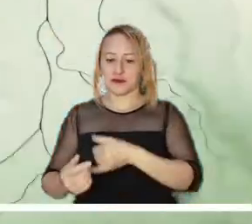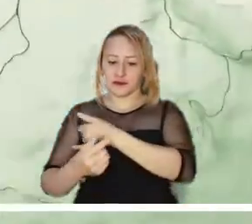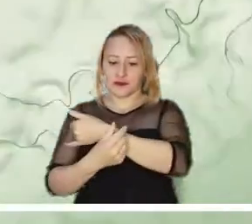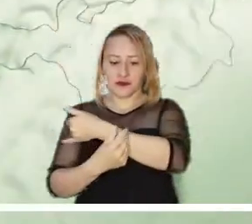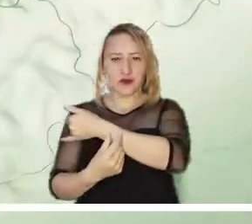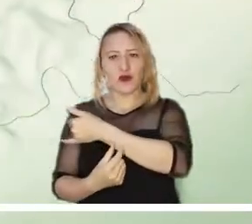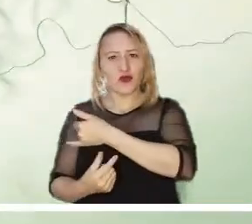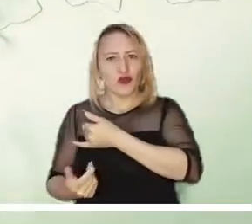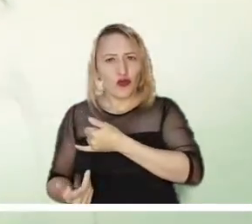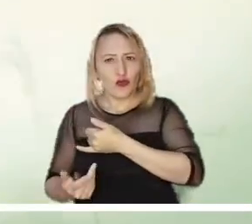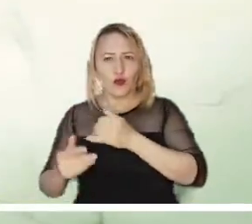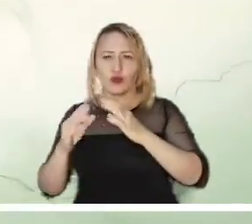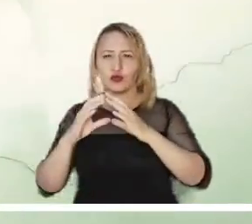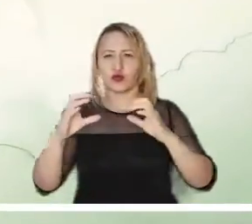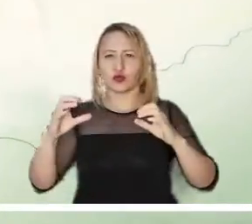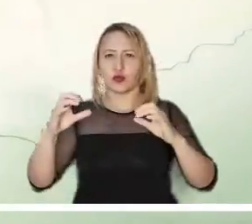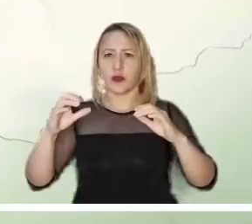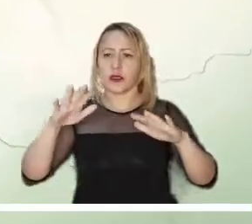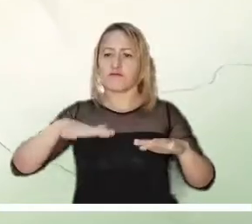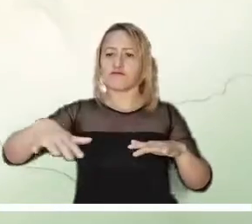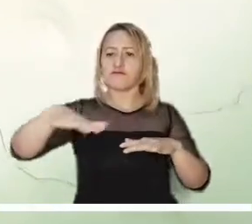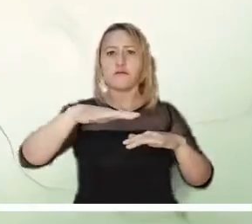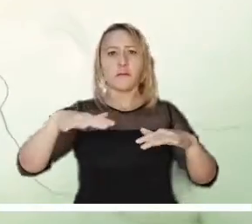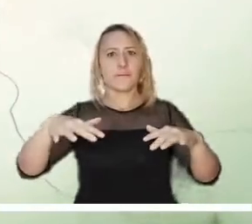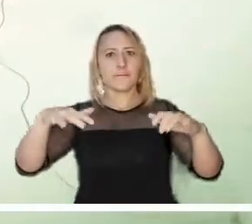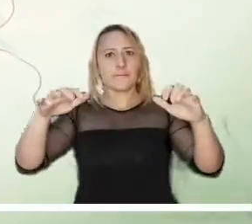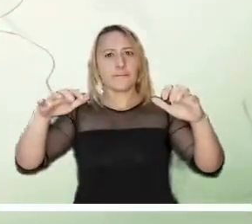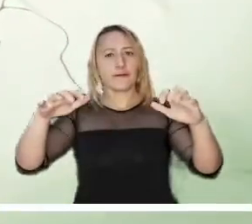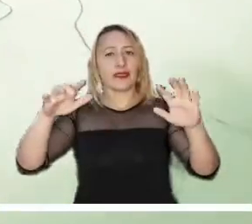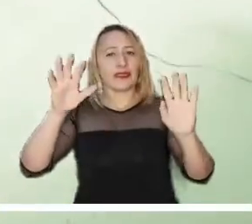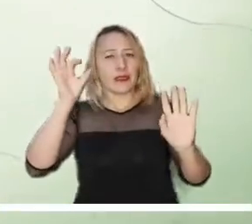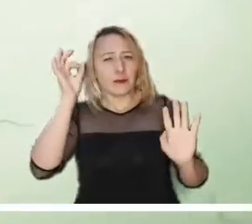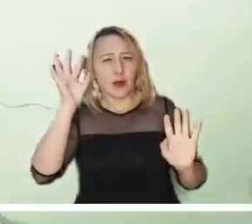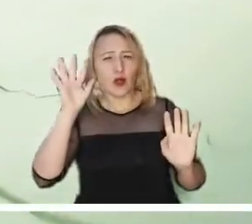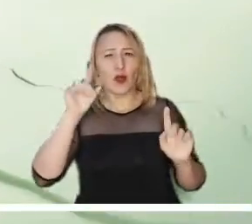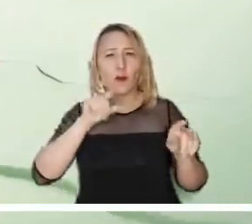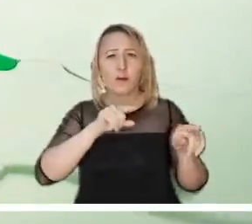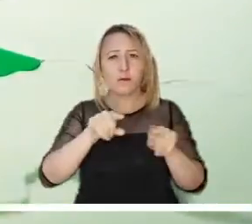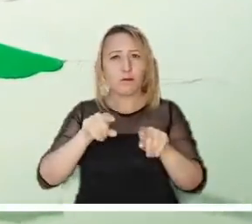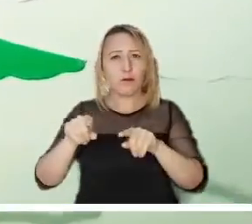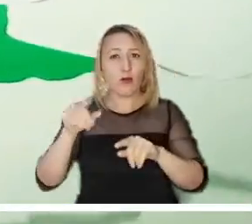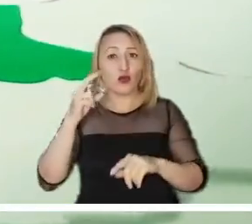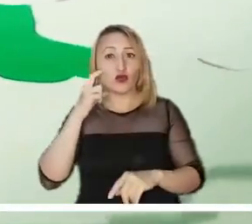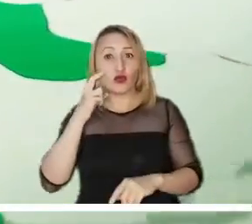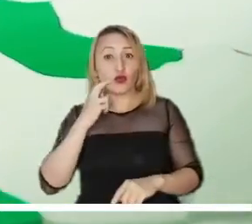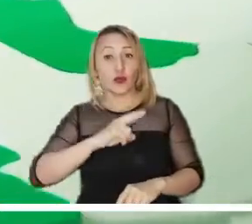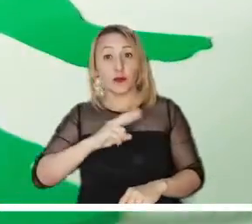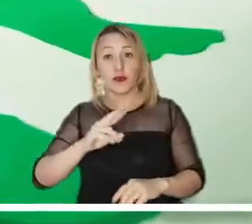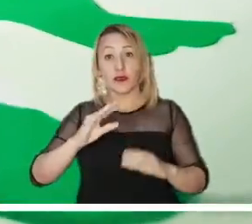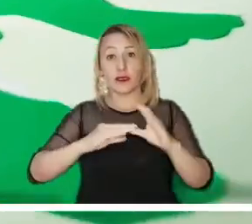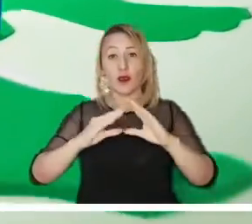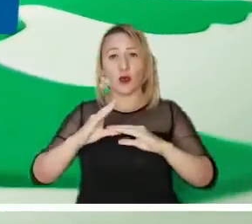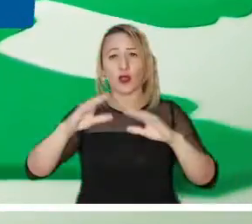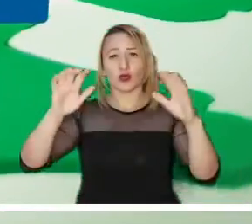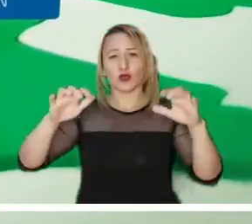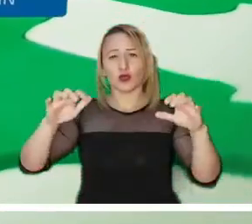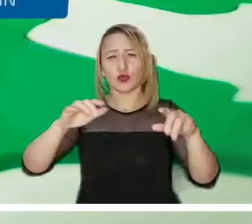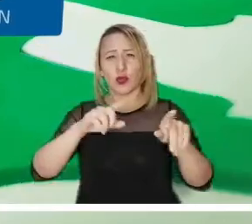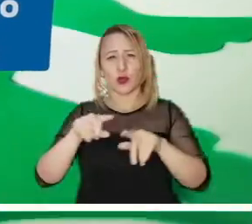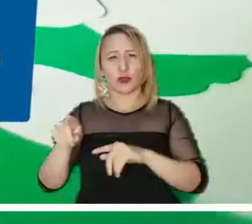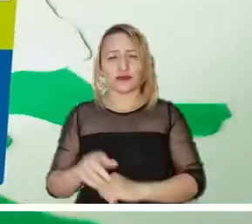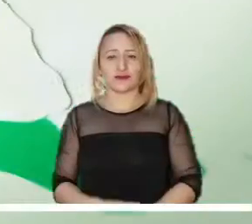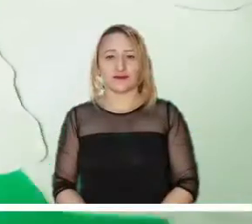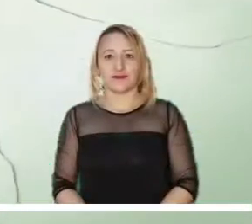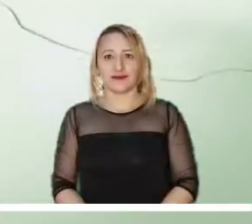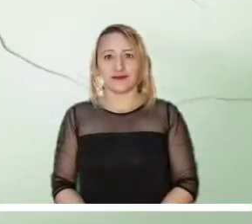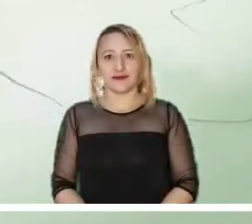Para el Pacífico se esperan nubosidades, tiempo seco en la mayor parte de la región y algunas precipitaciones en Chocó, Valle del Cauca